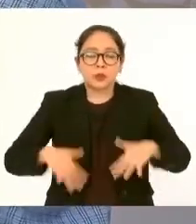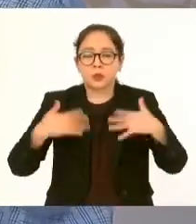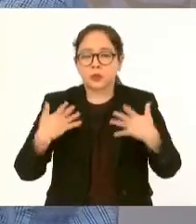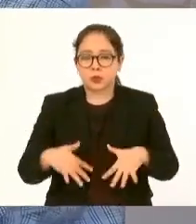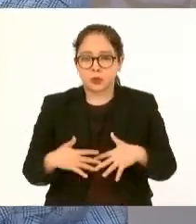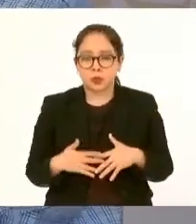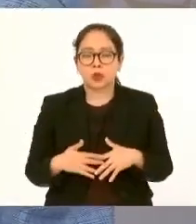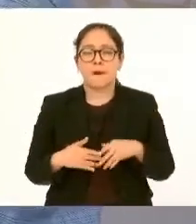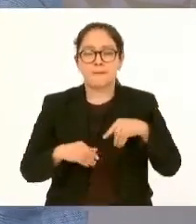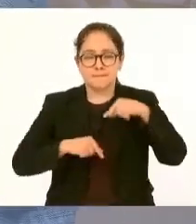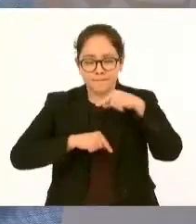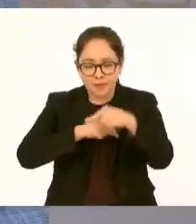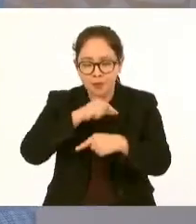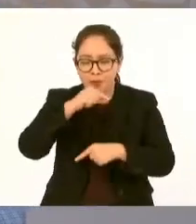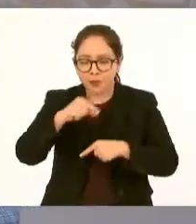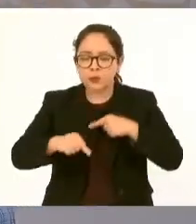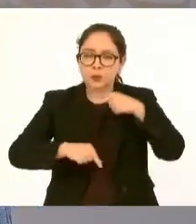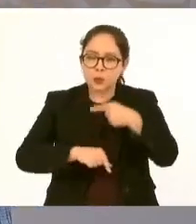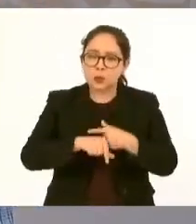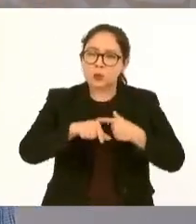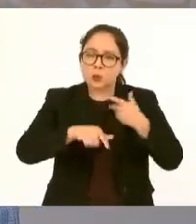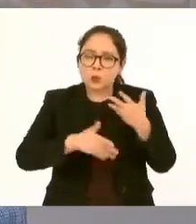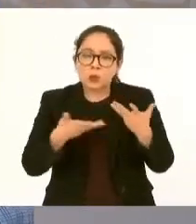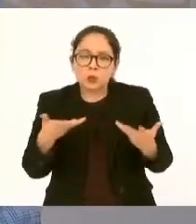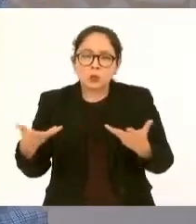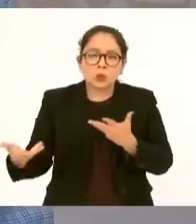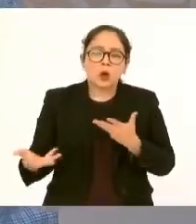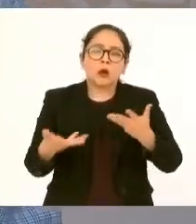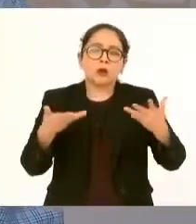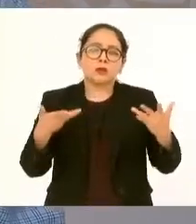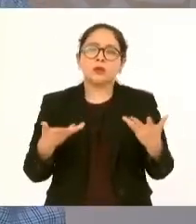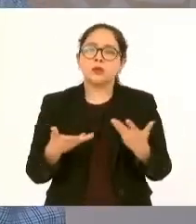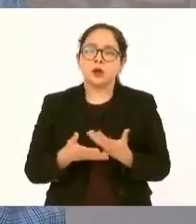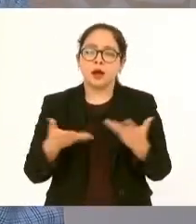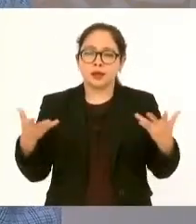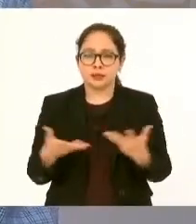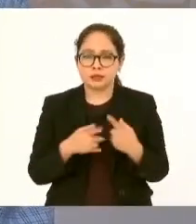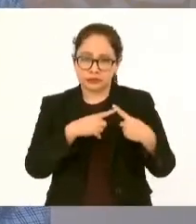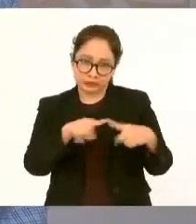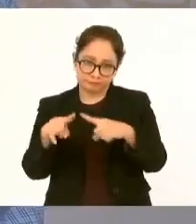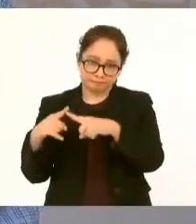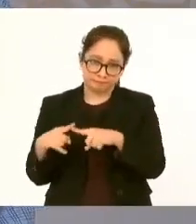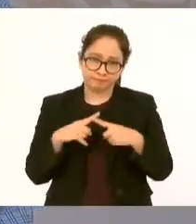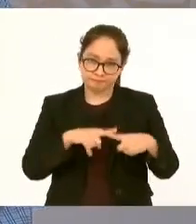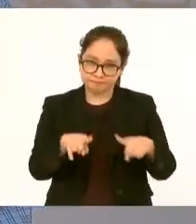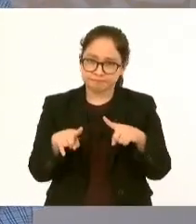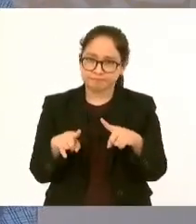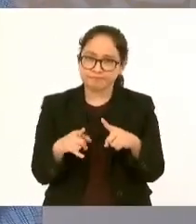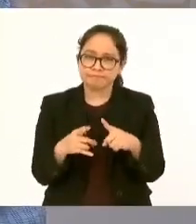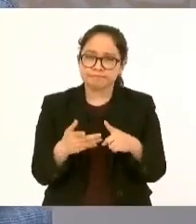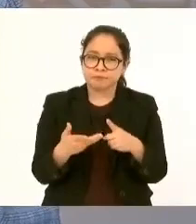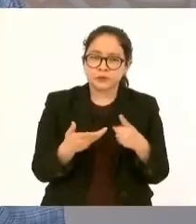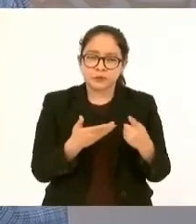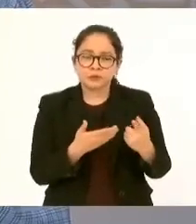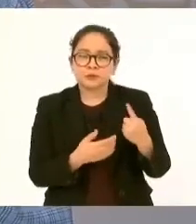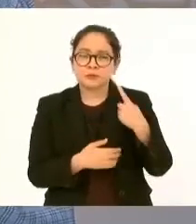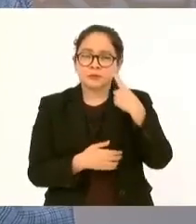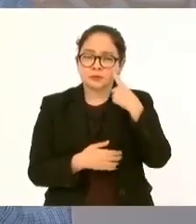construyendo, se están poniendo a funcionar